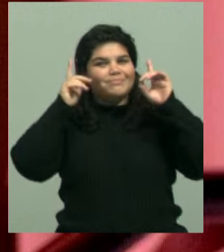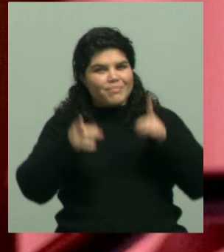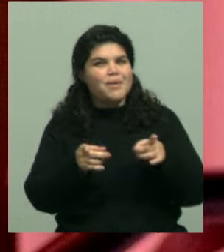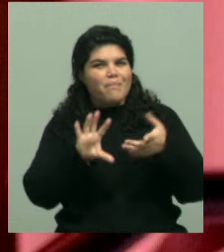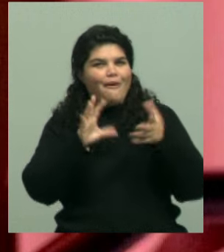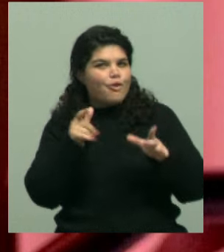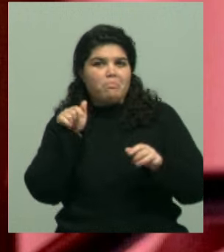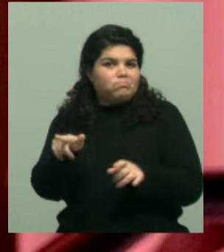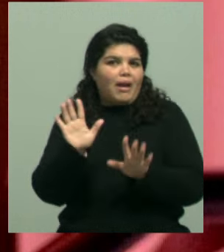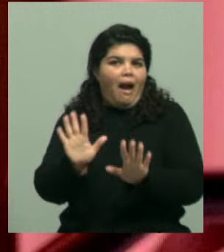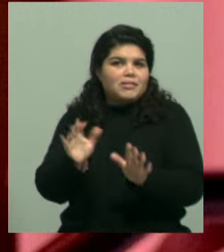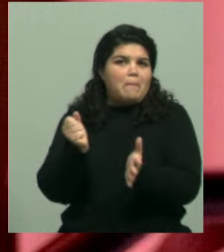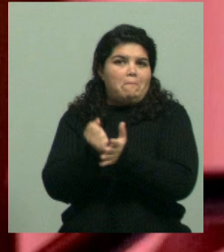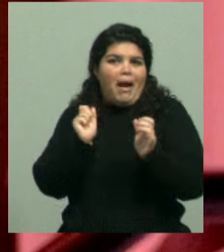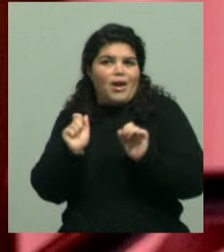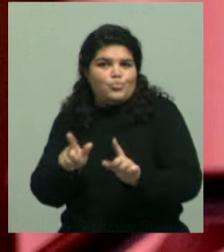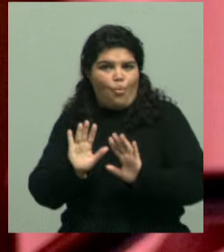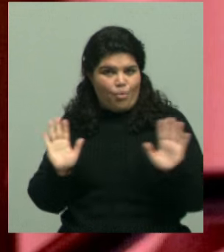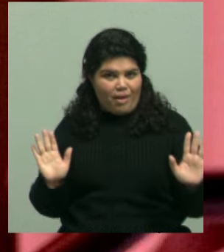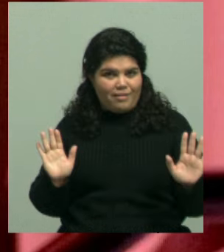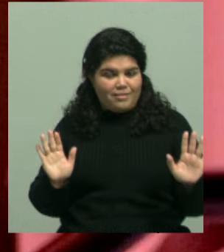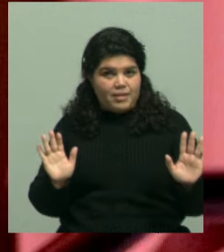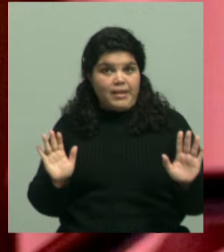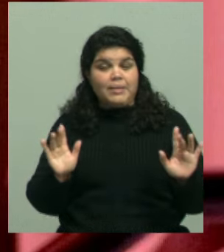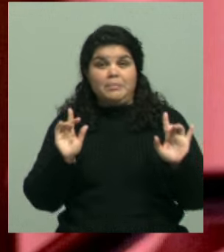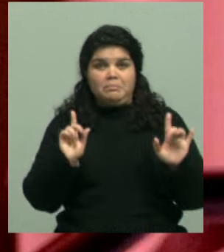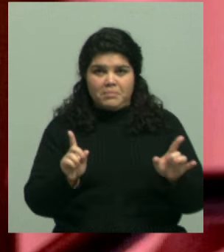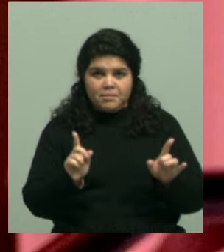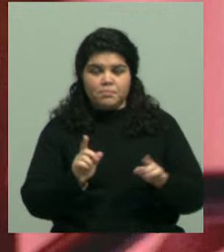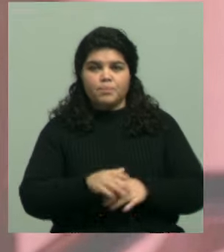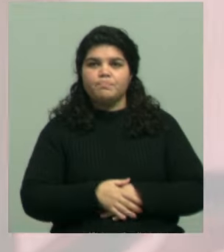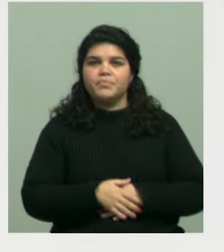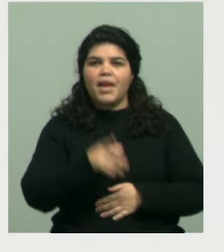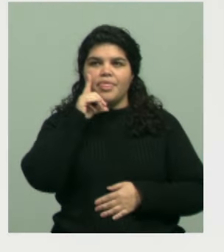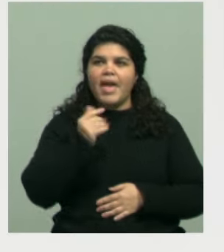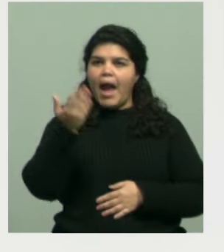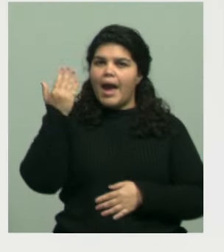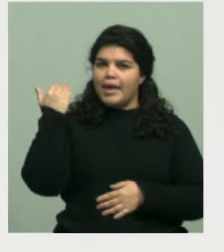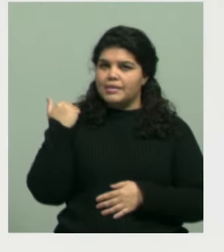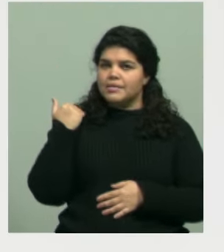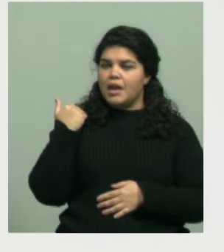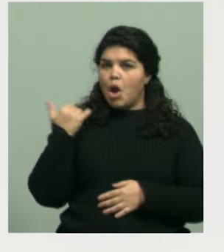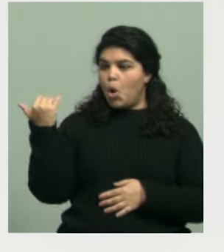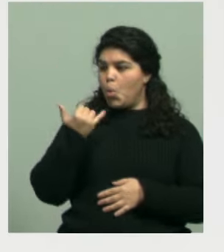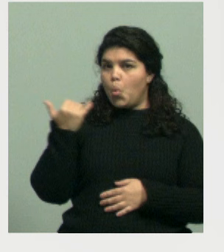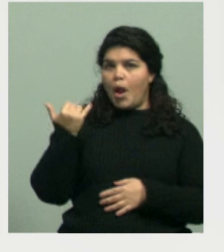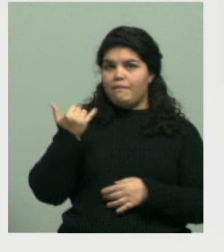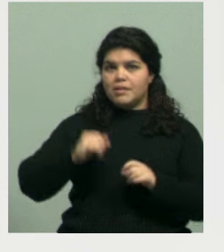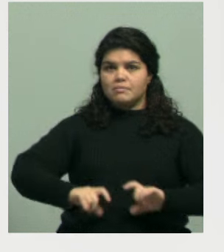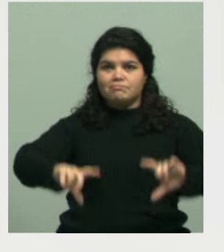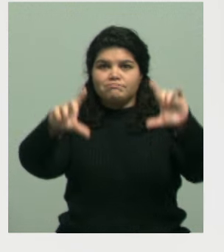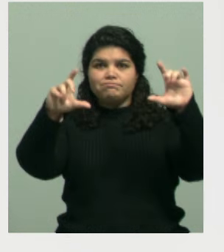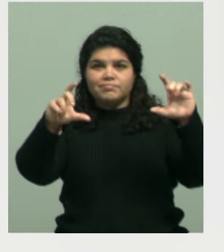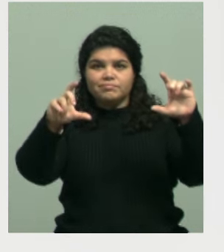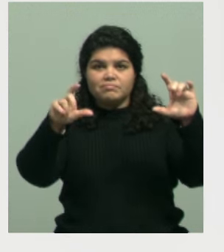bastante particular y hace unos días, el jueves aproximadamente, se viralizó esta fotografía